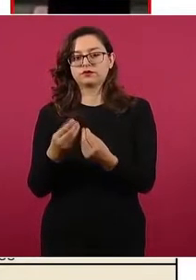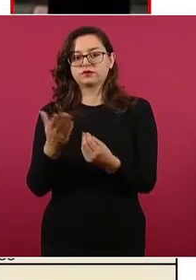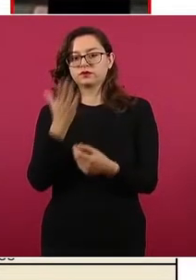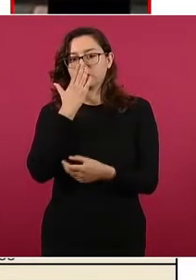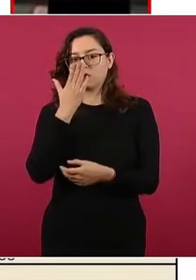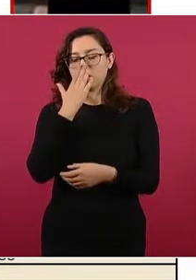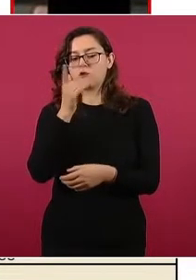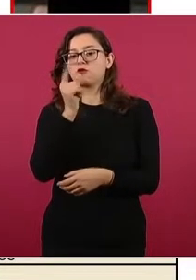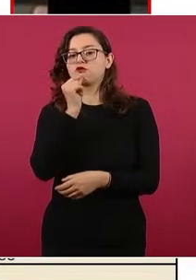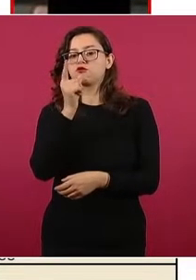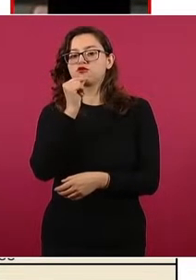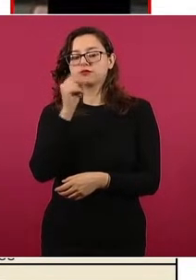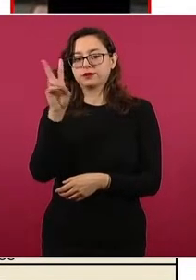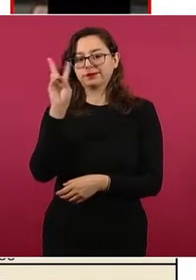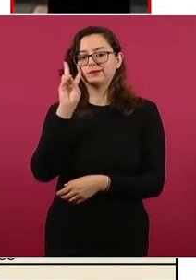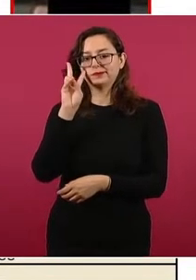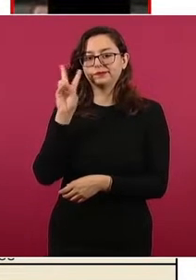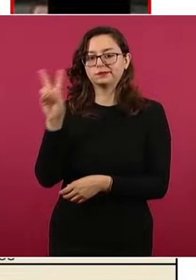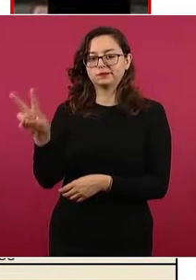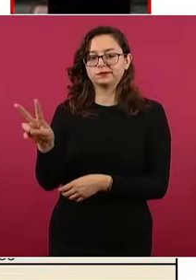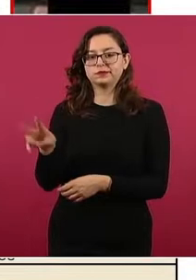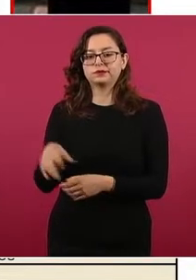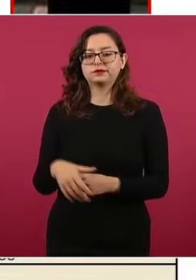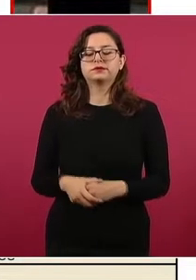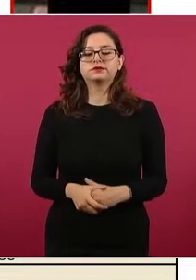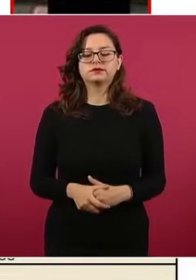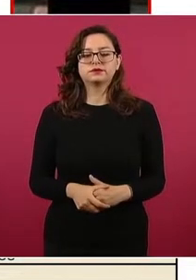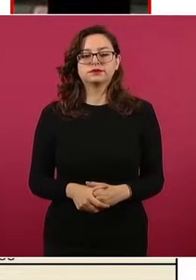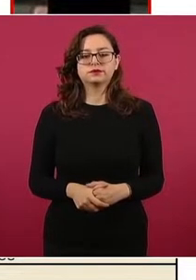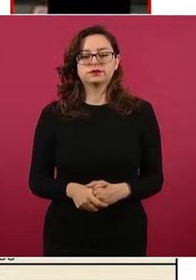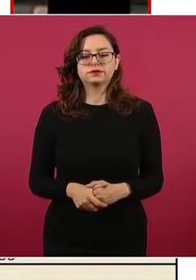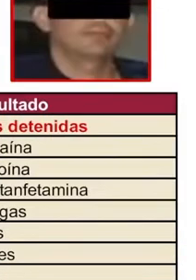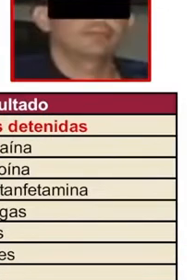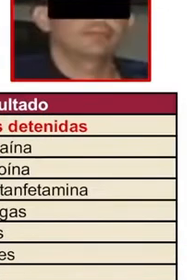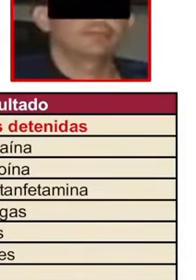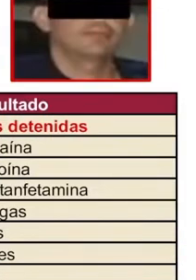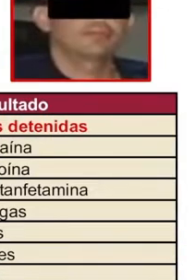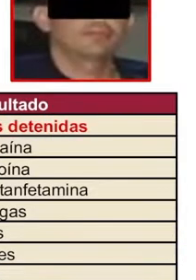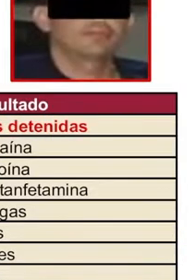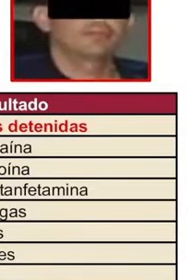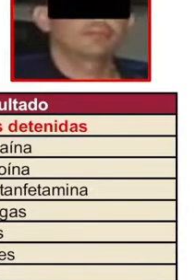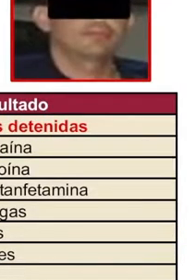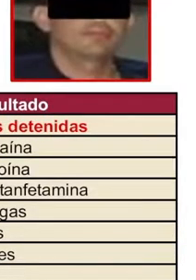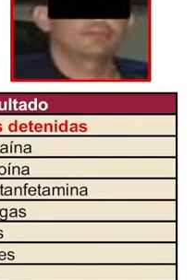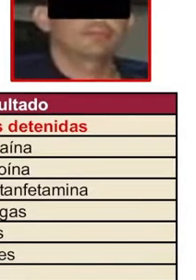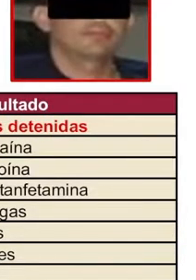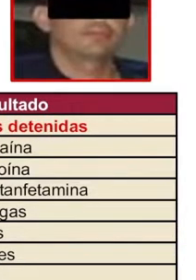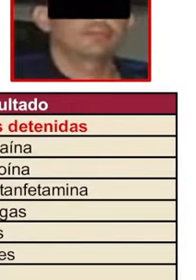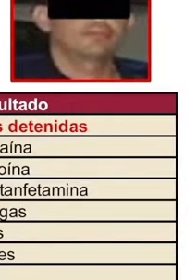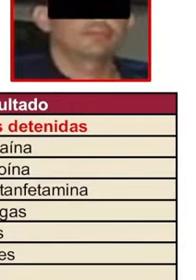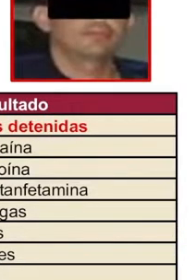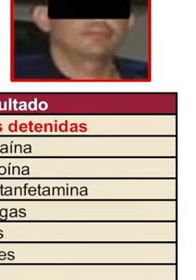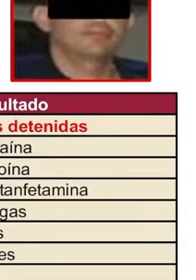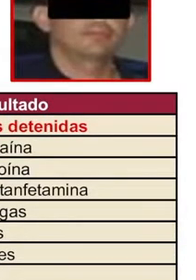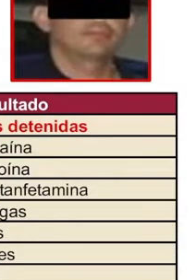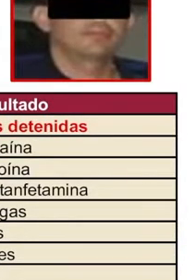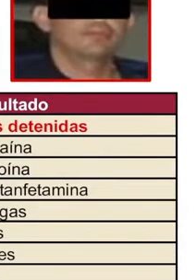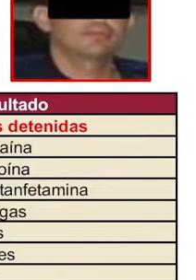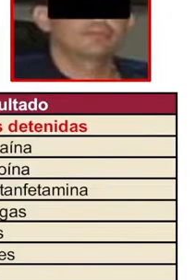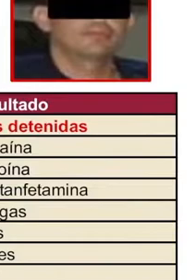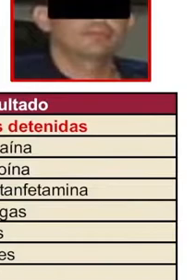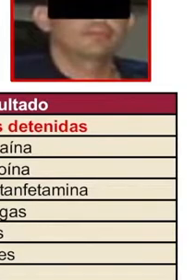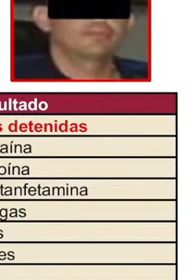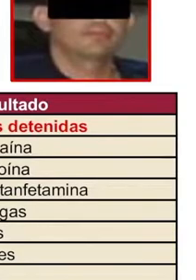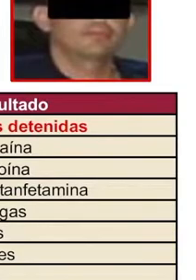lograron en diferentes puntos del país la detención de 17 personas y el aseguramiento de armas, drogas y equipo